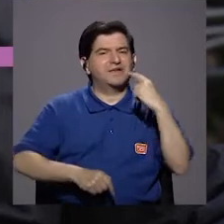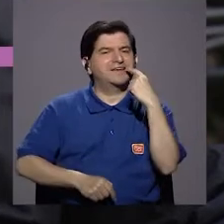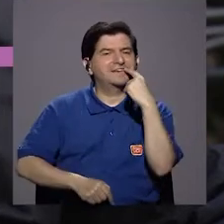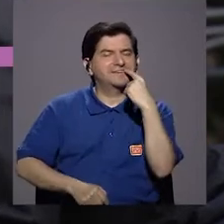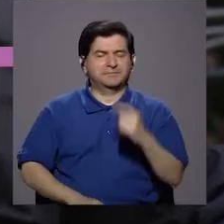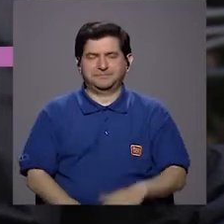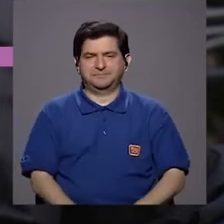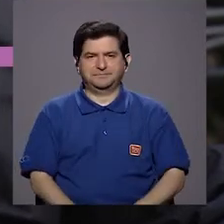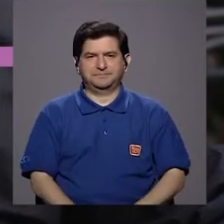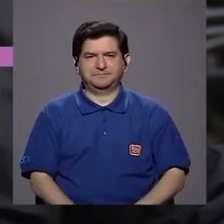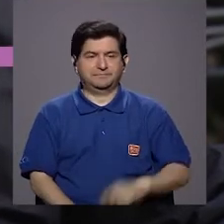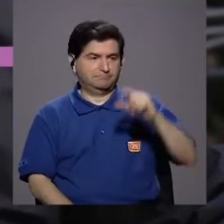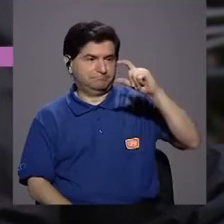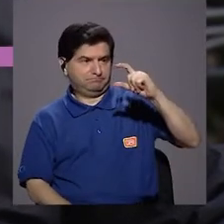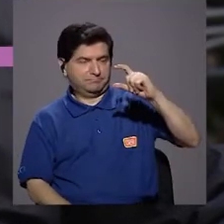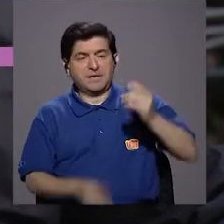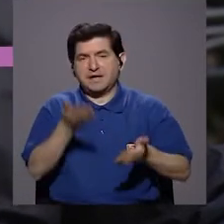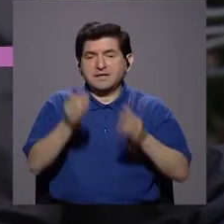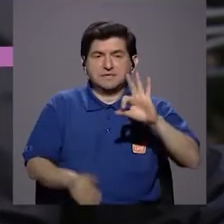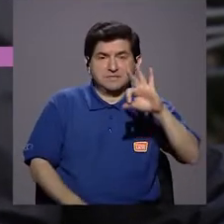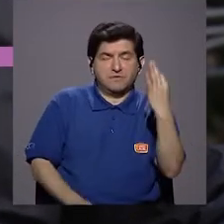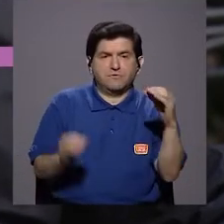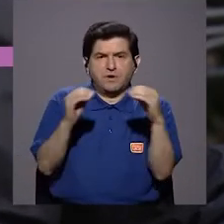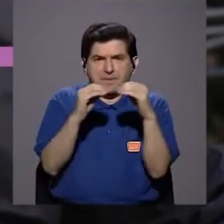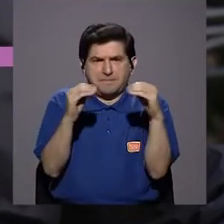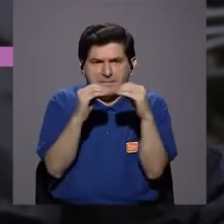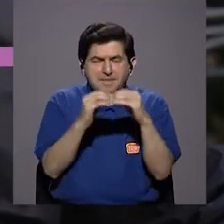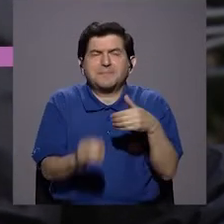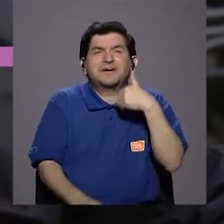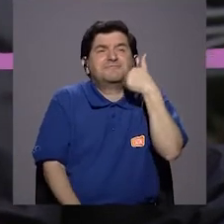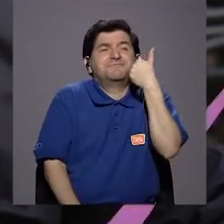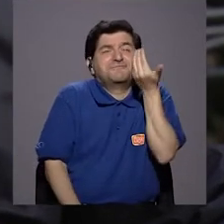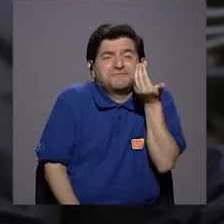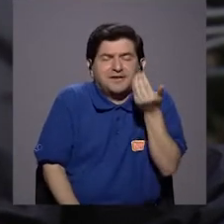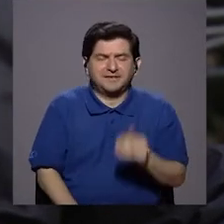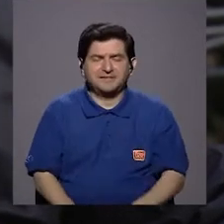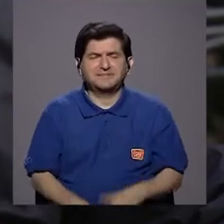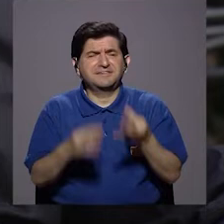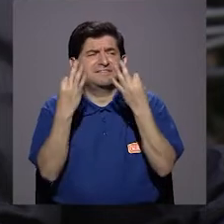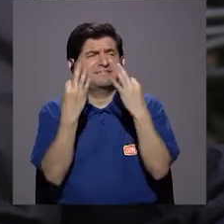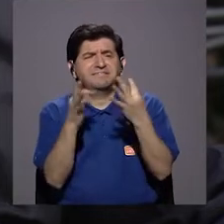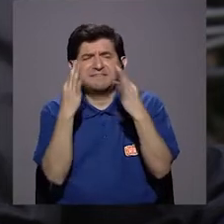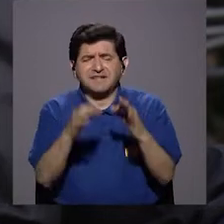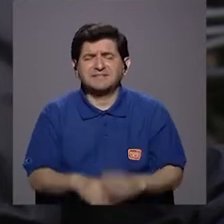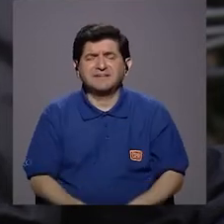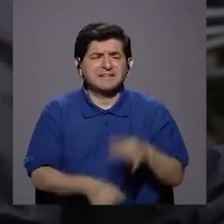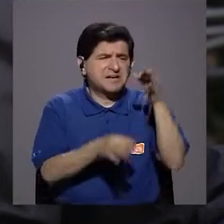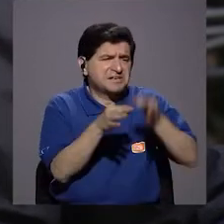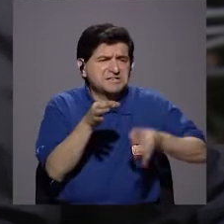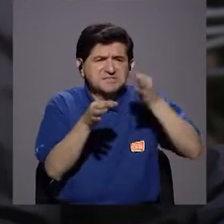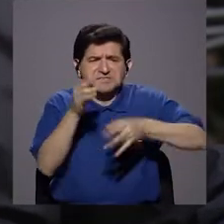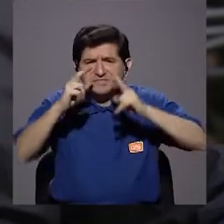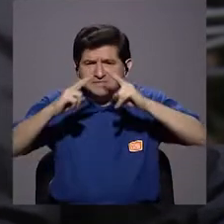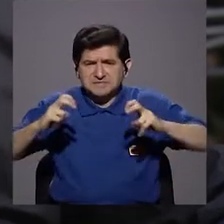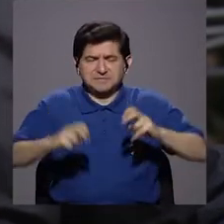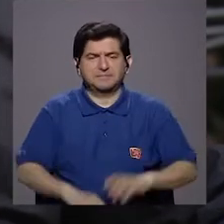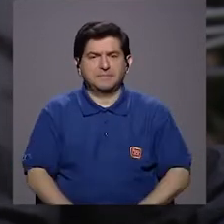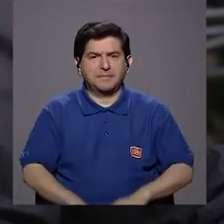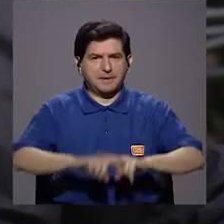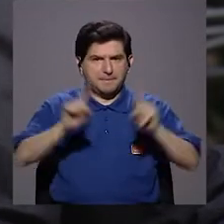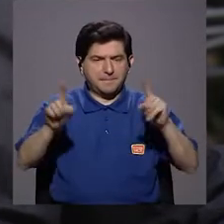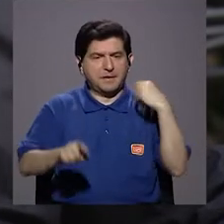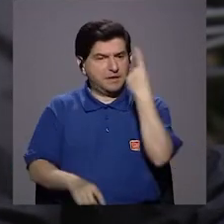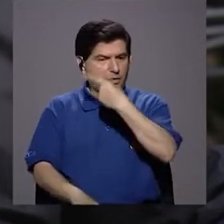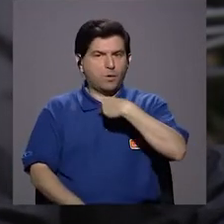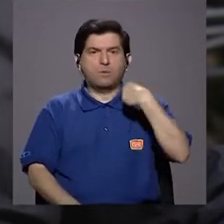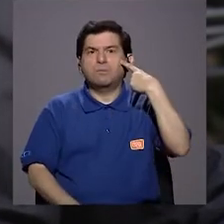un diente, ¿no? O sea, yo creo que sería la forma más fácil de llevarlo a lo más simple. Y realmente